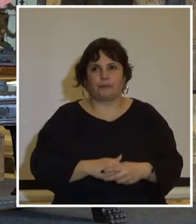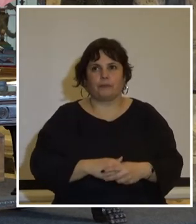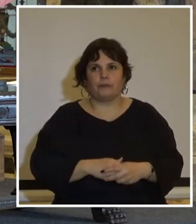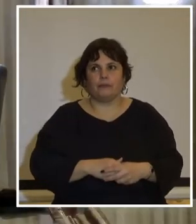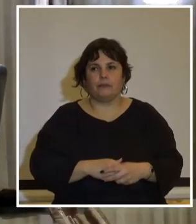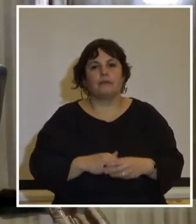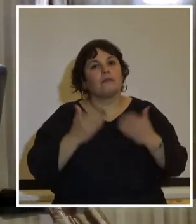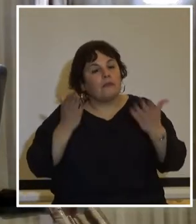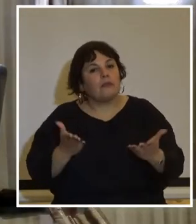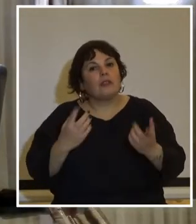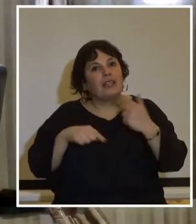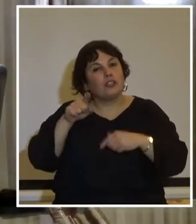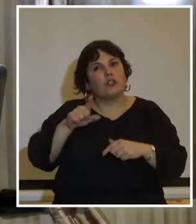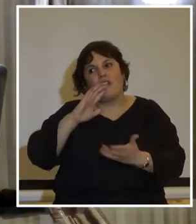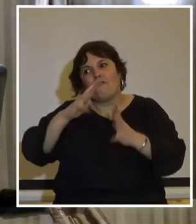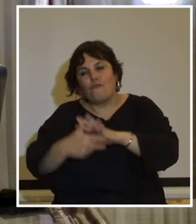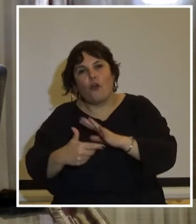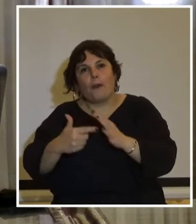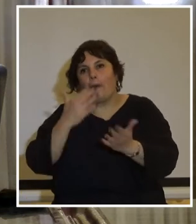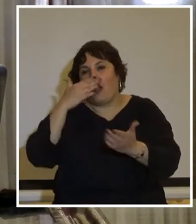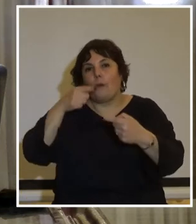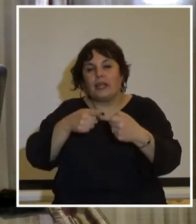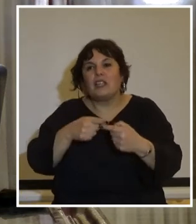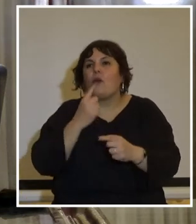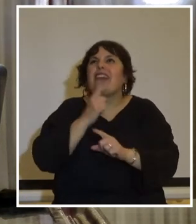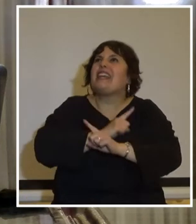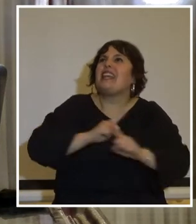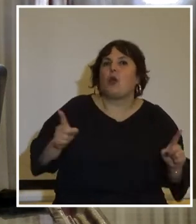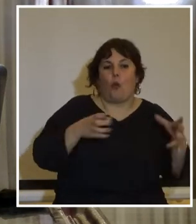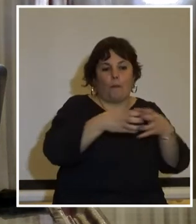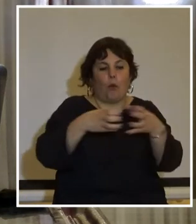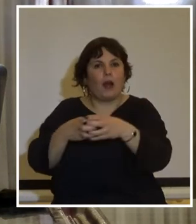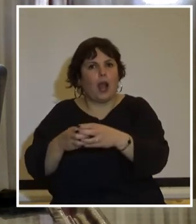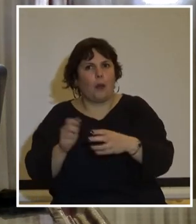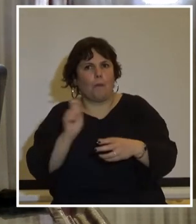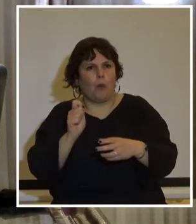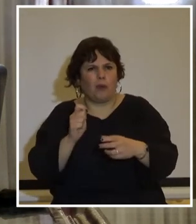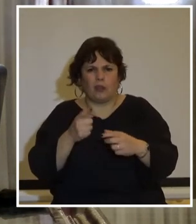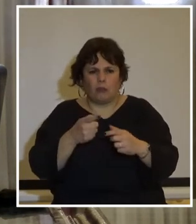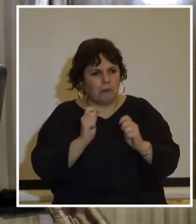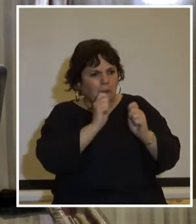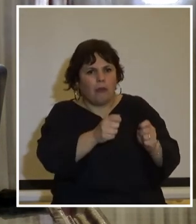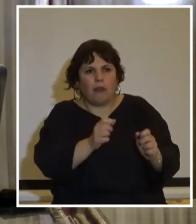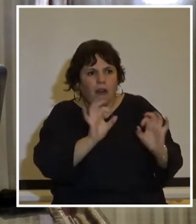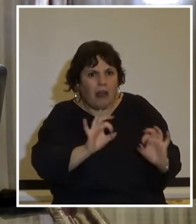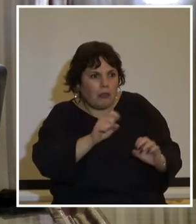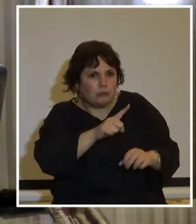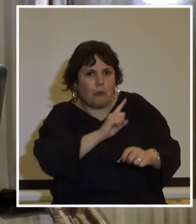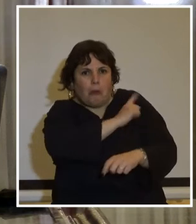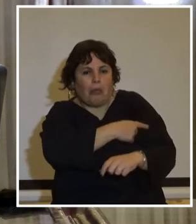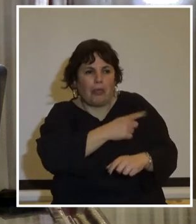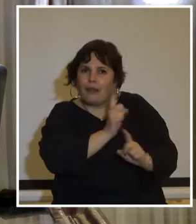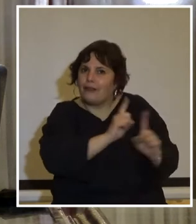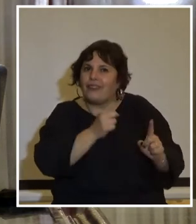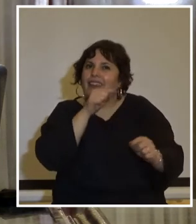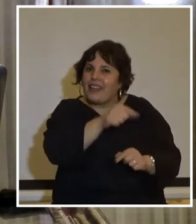en razón de la materia de forma y de fines de tal modo que ningún órgano público puede hacerlo que no le ha sido expresamente conferido y